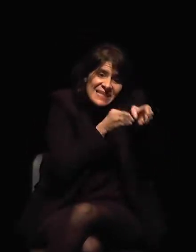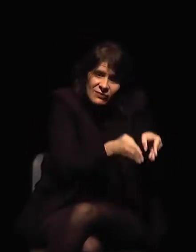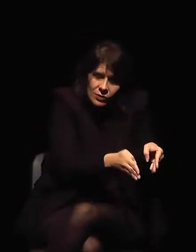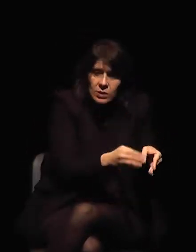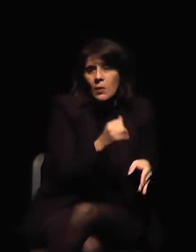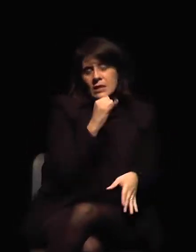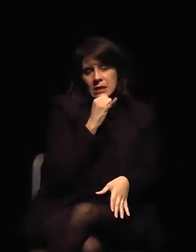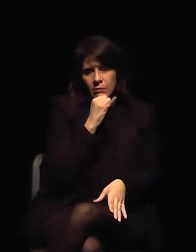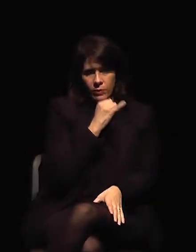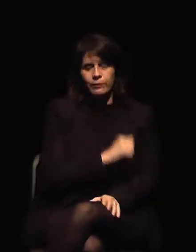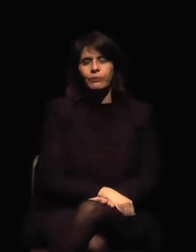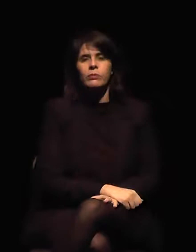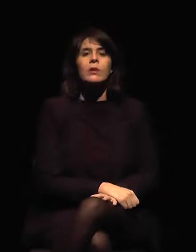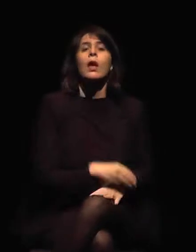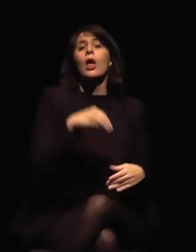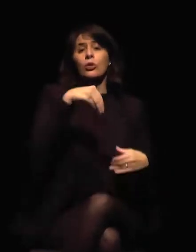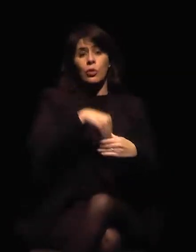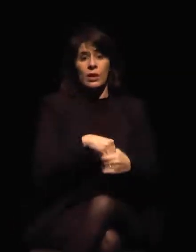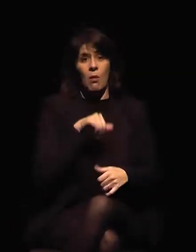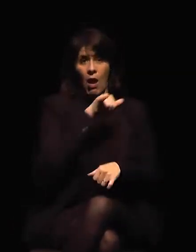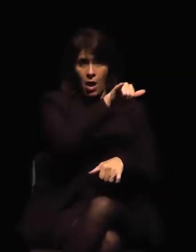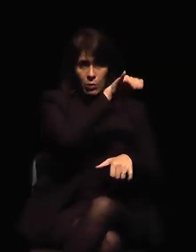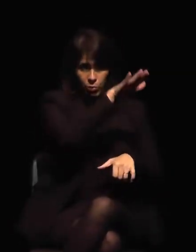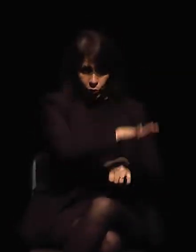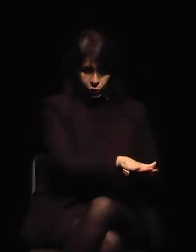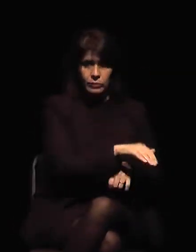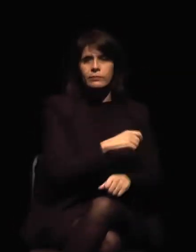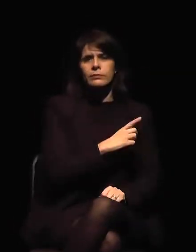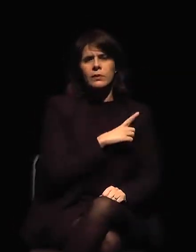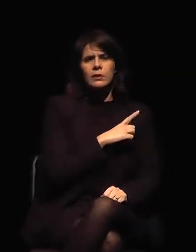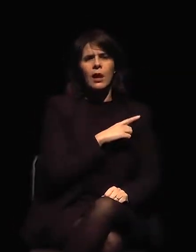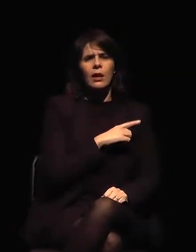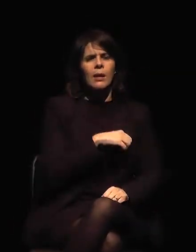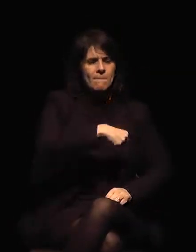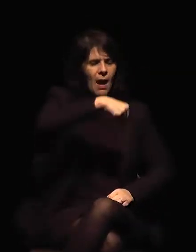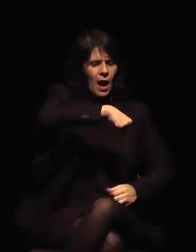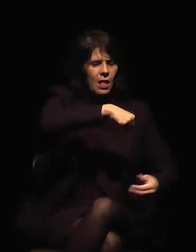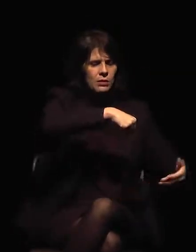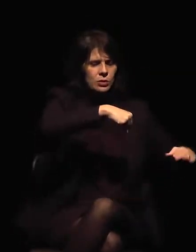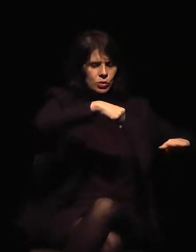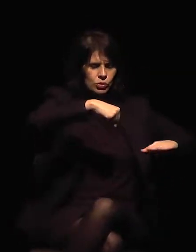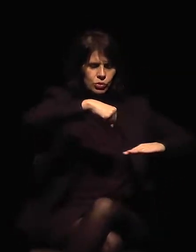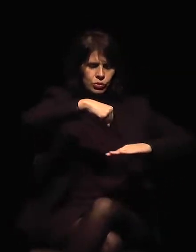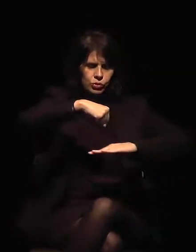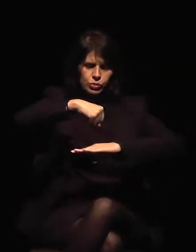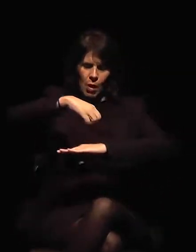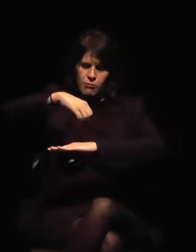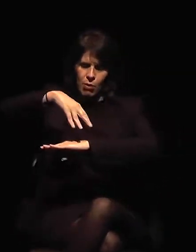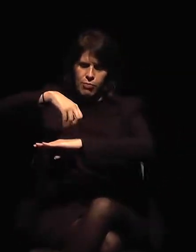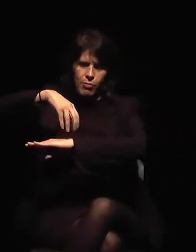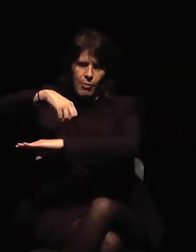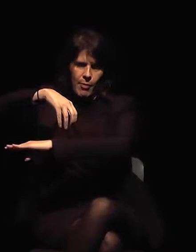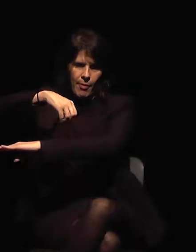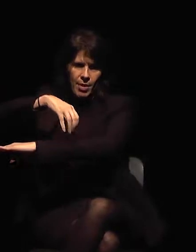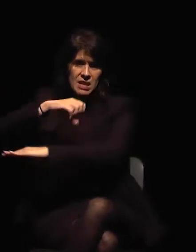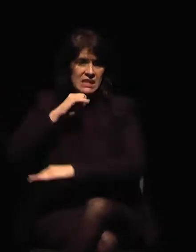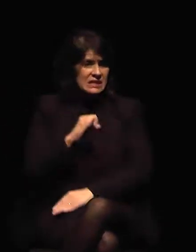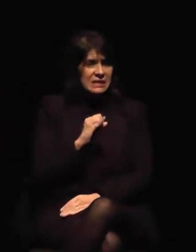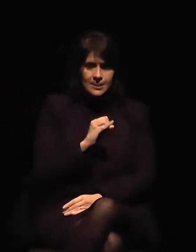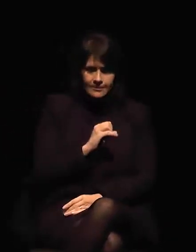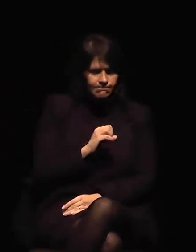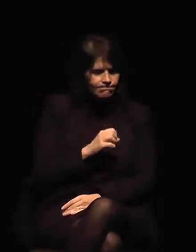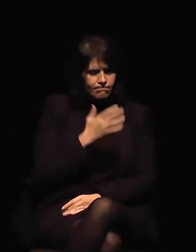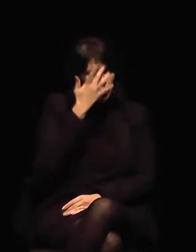pasar por el escáner. Es difícil identificarlo si no tenemos un blanco, si no buscamos algo. Entonces, por medio de los